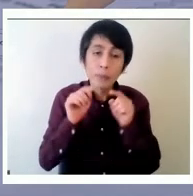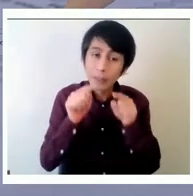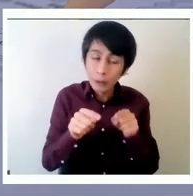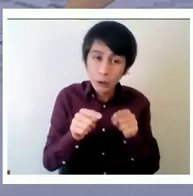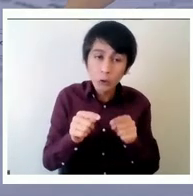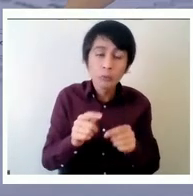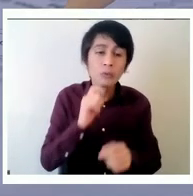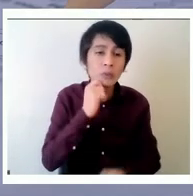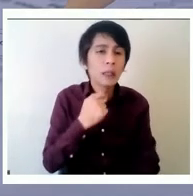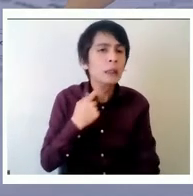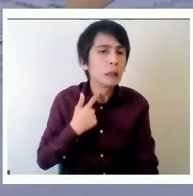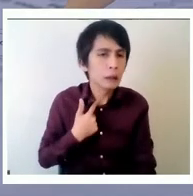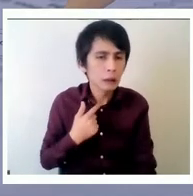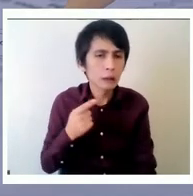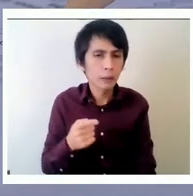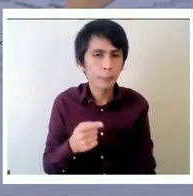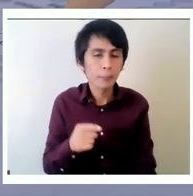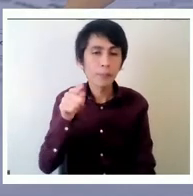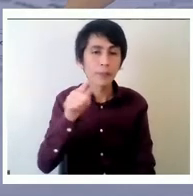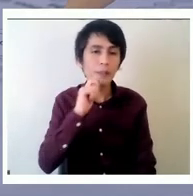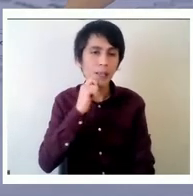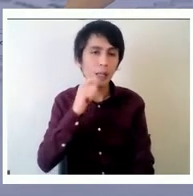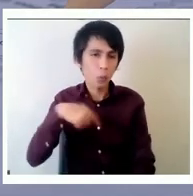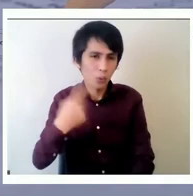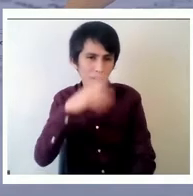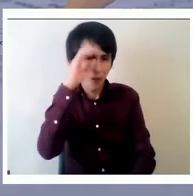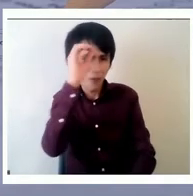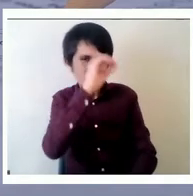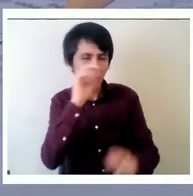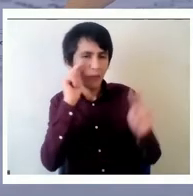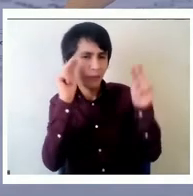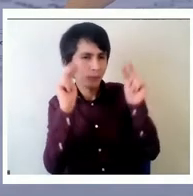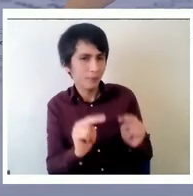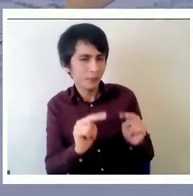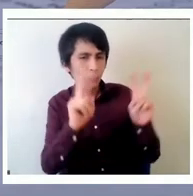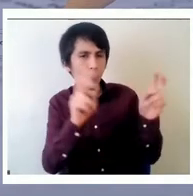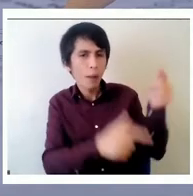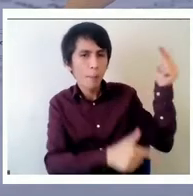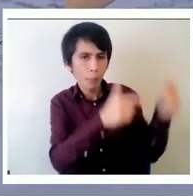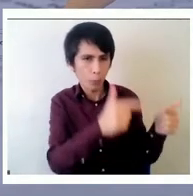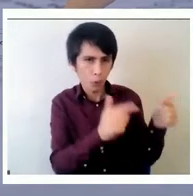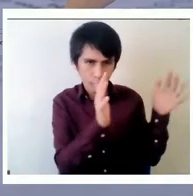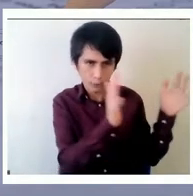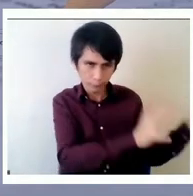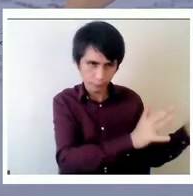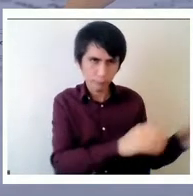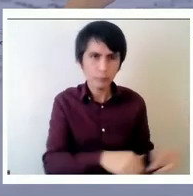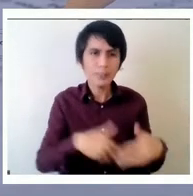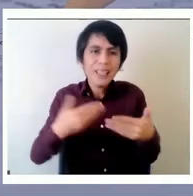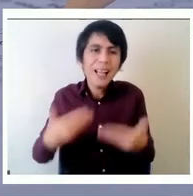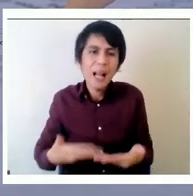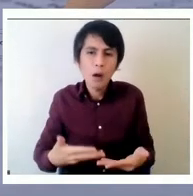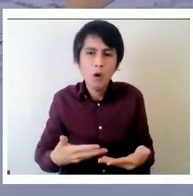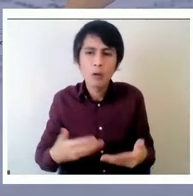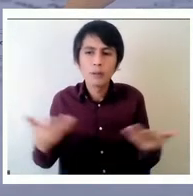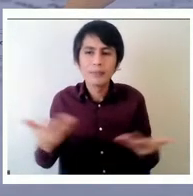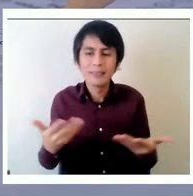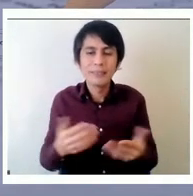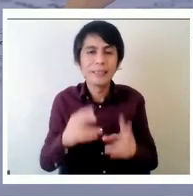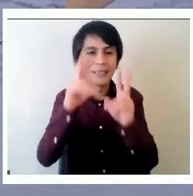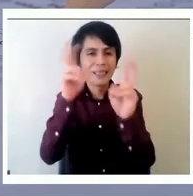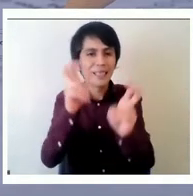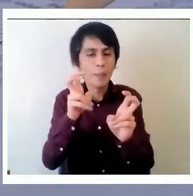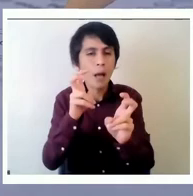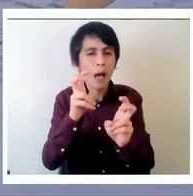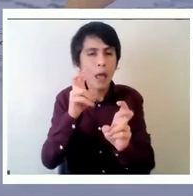interesante y estas son las perspectivas de las políticas ahora lo que queremos ver ahora es la idea de cómo la